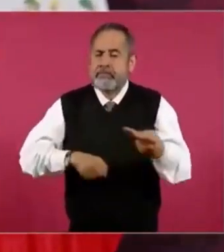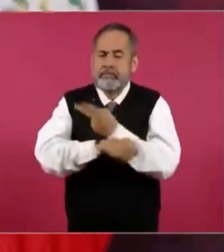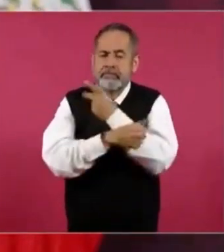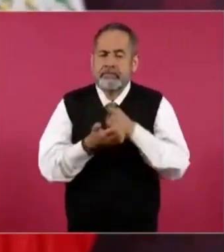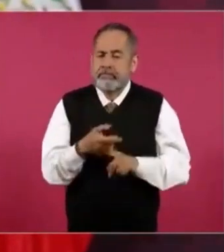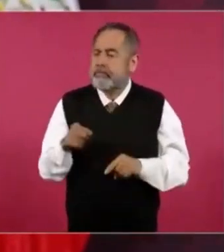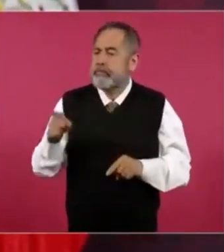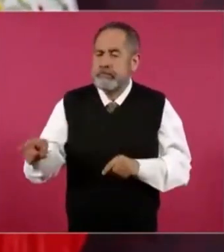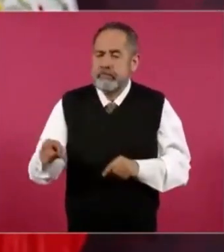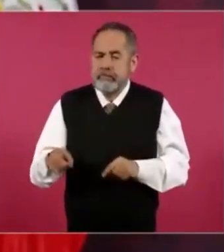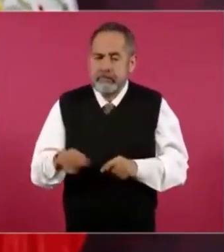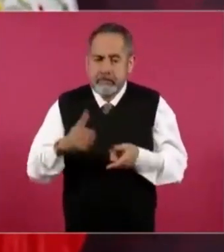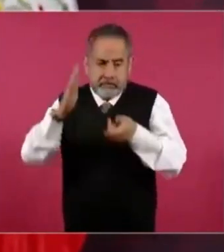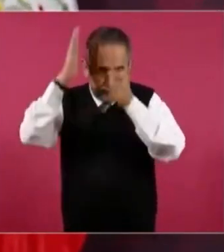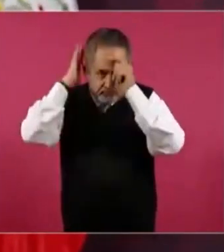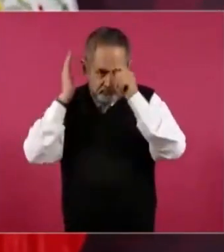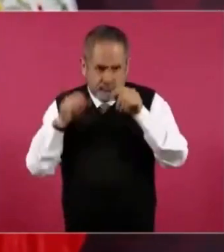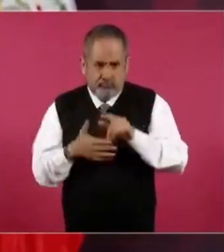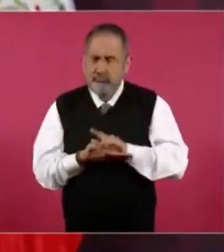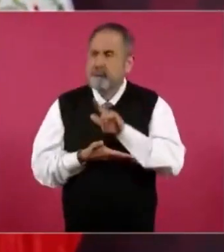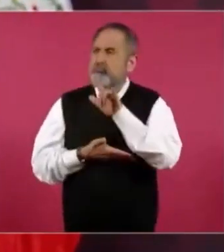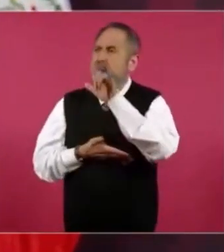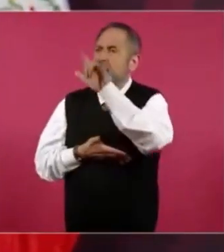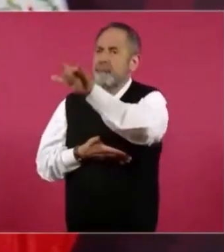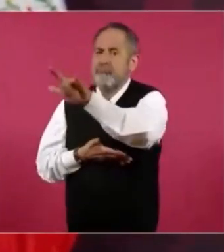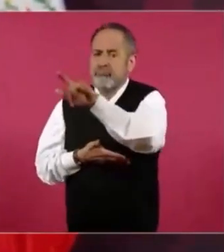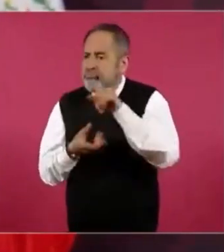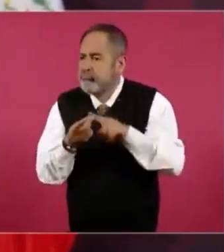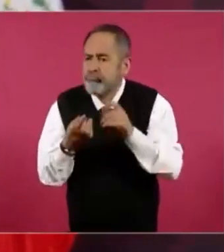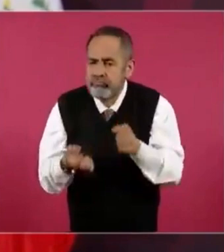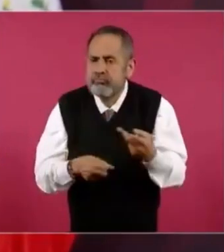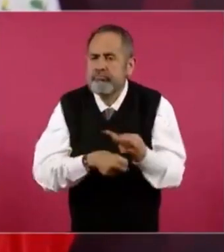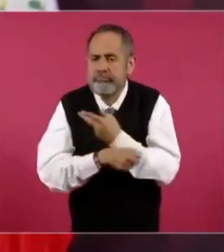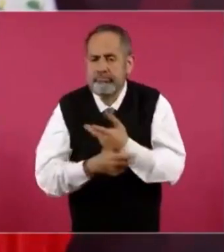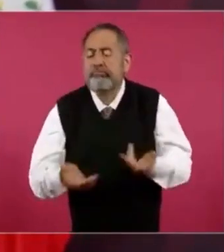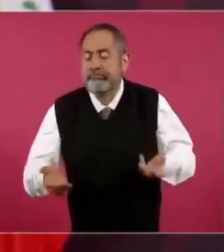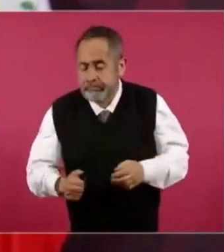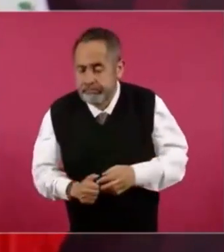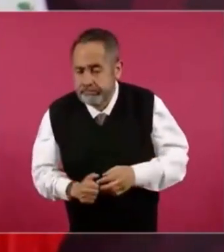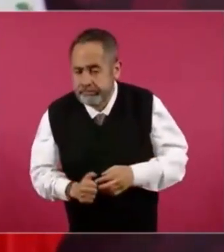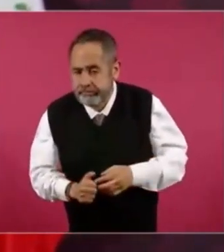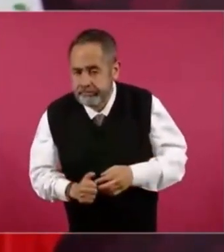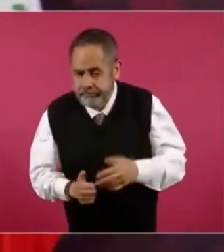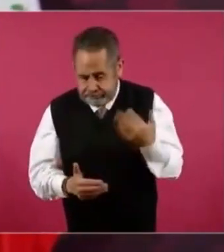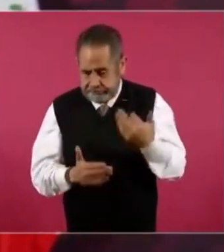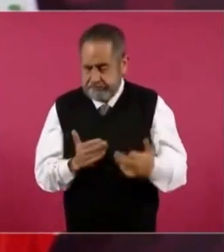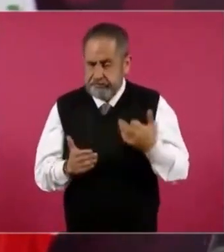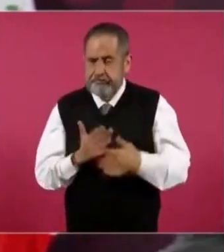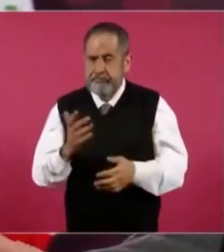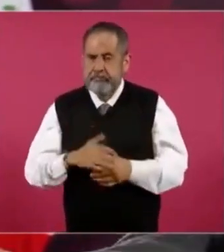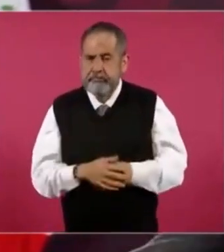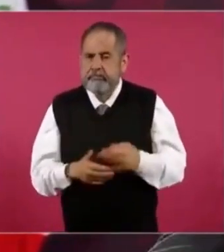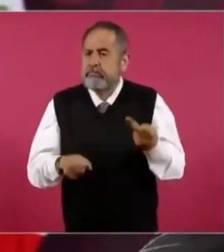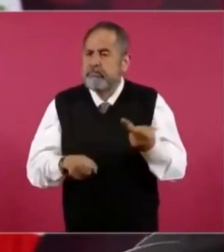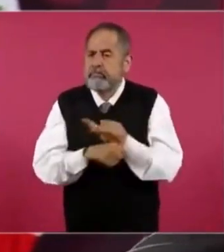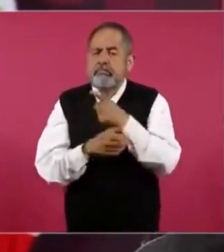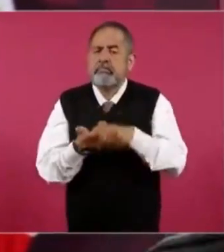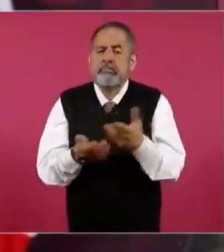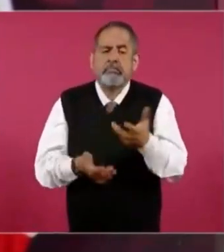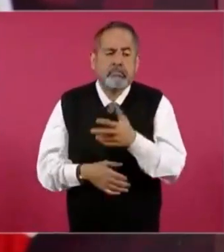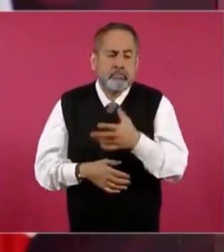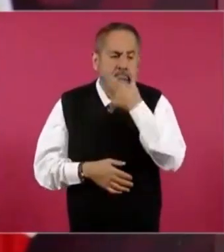con el piloto, qué hicieron con el piloto,